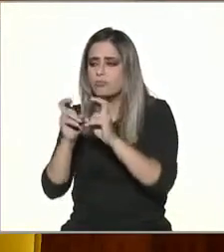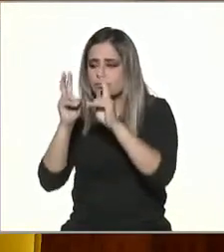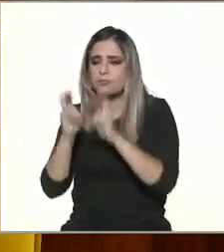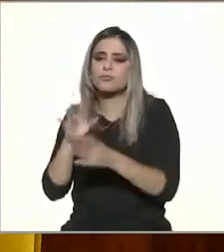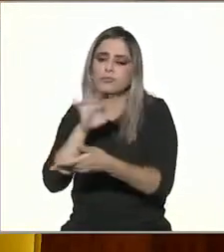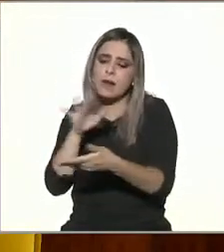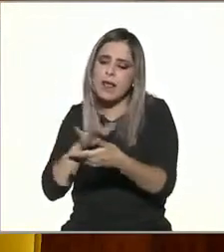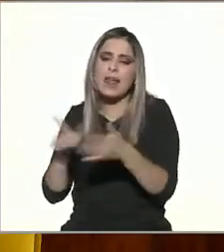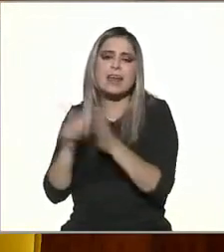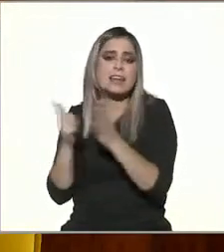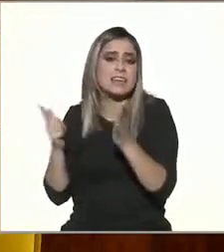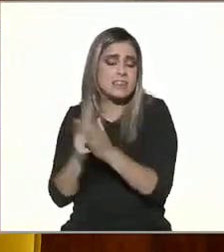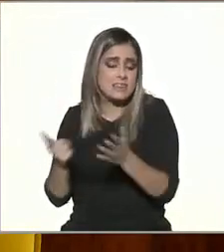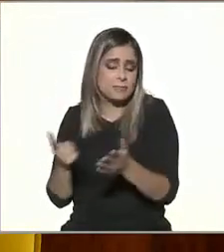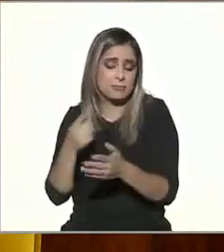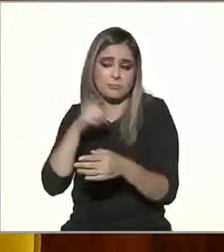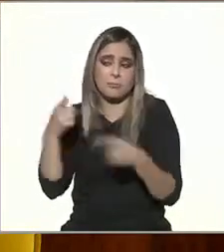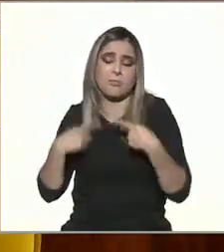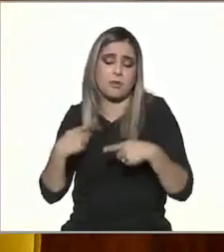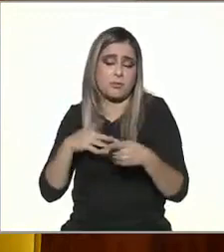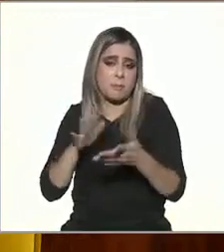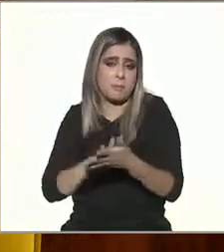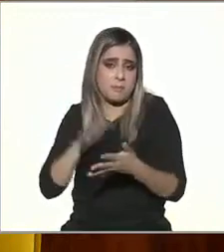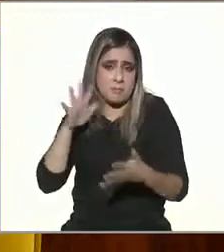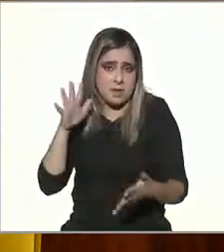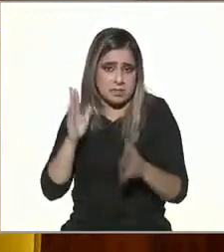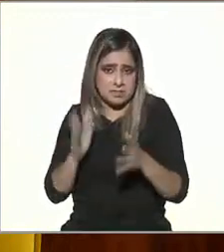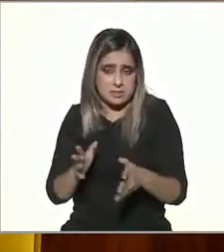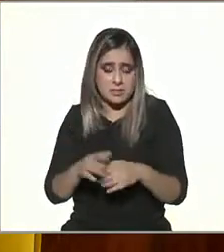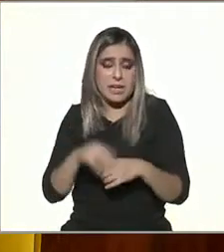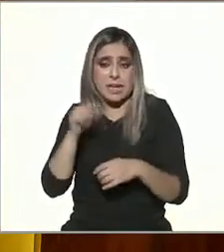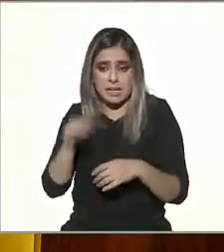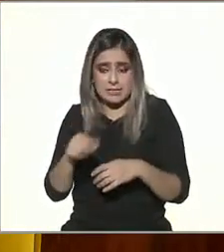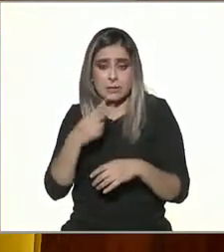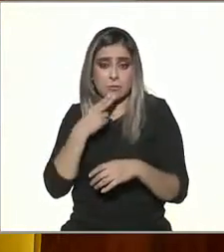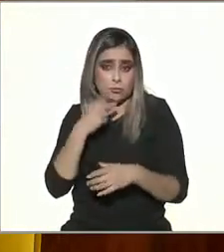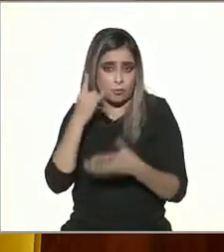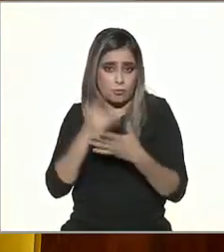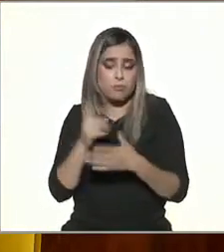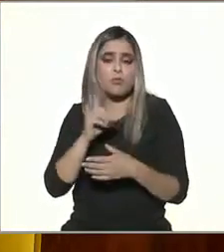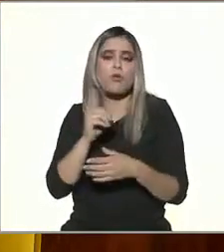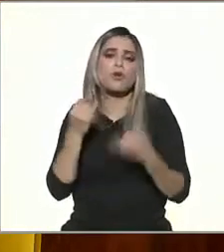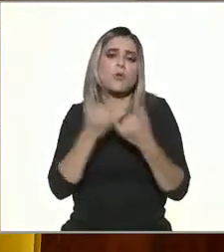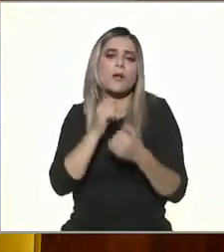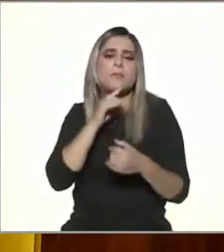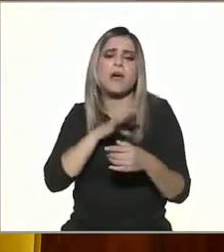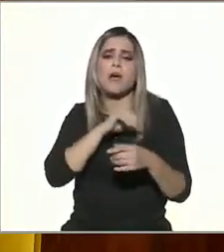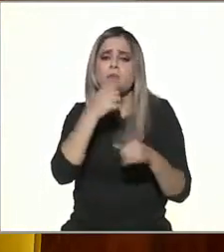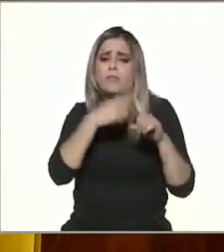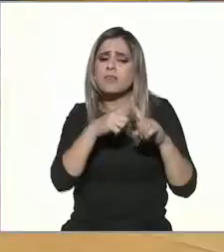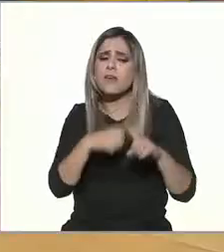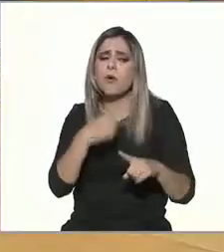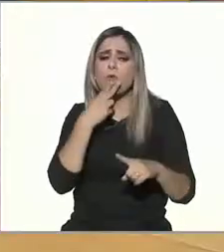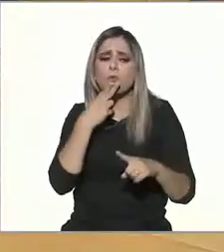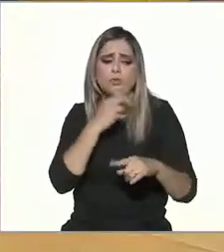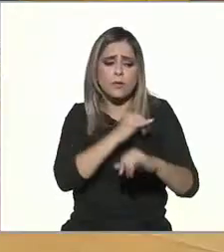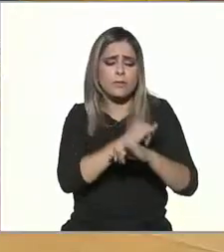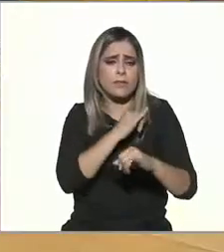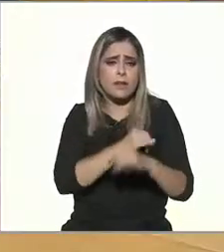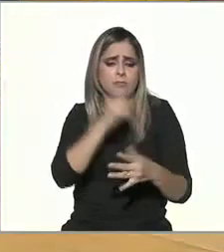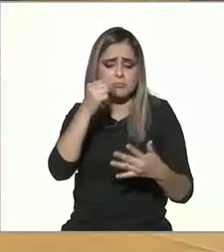de usos, porque esto no es que nos digan el único uso, sino nos dicen todos los usos para los cuales